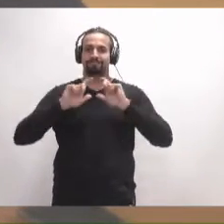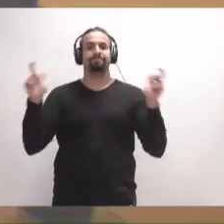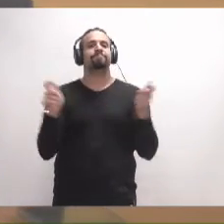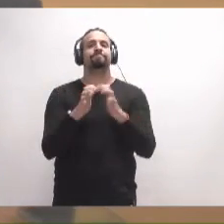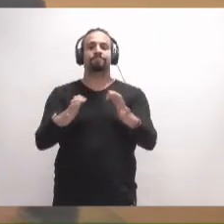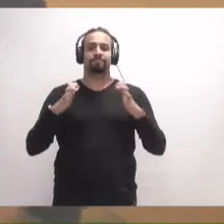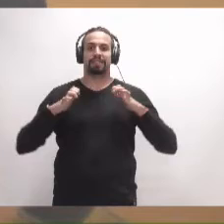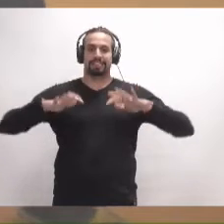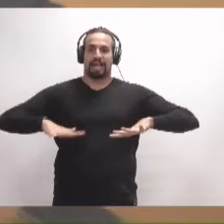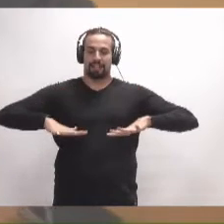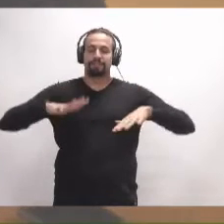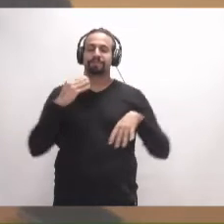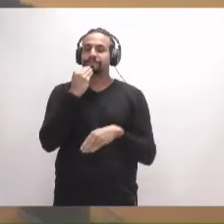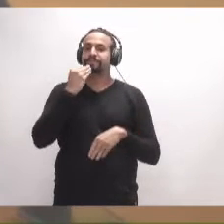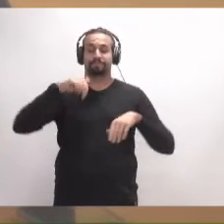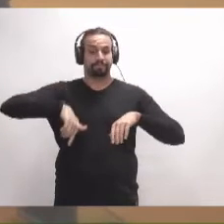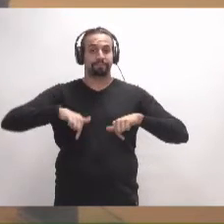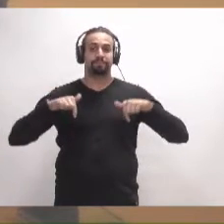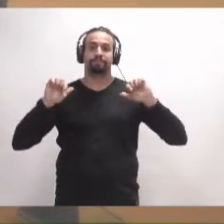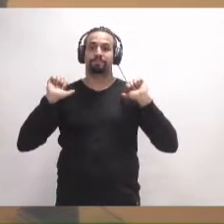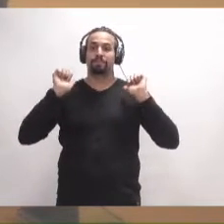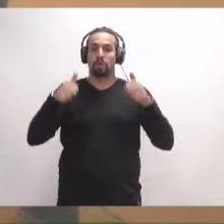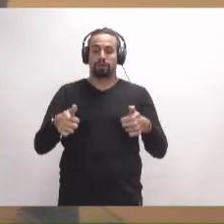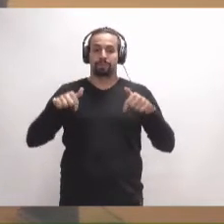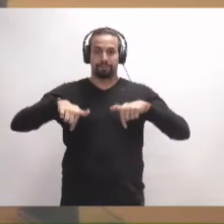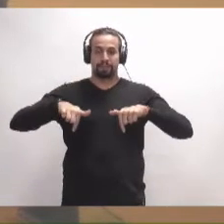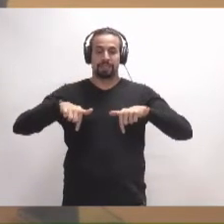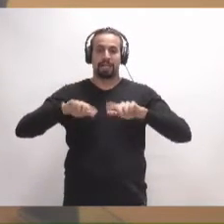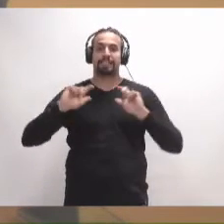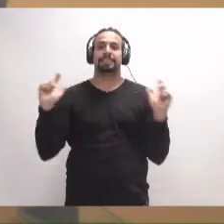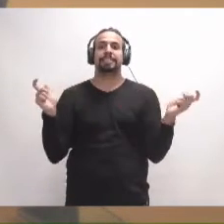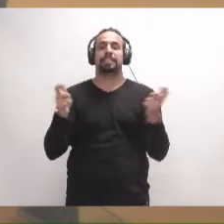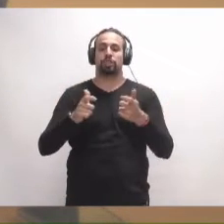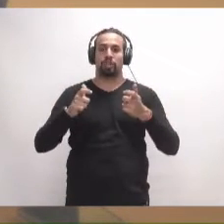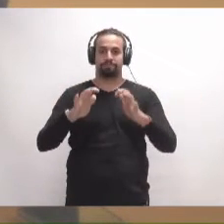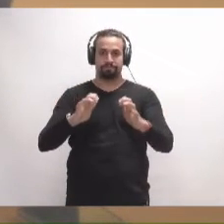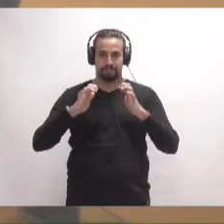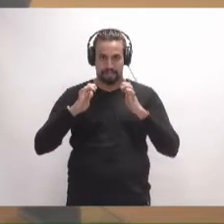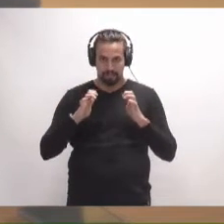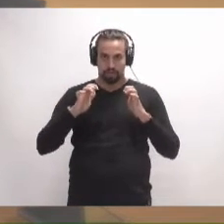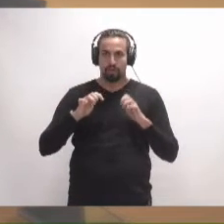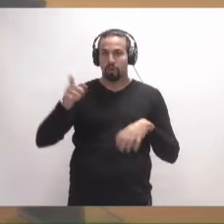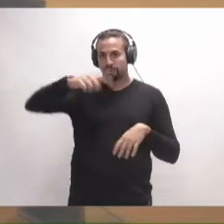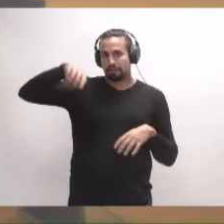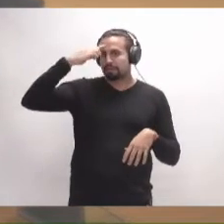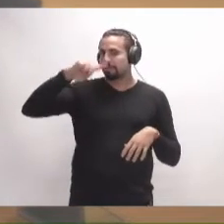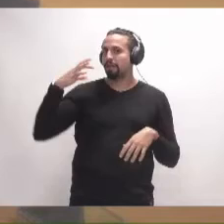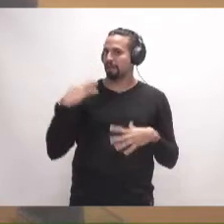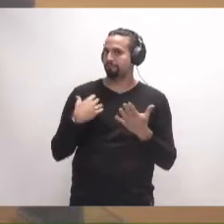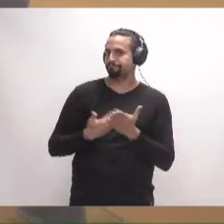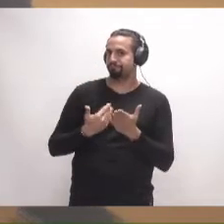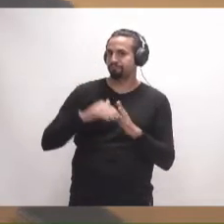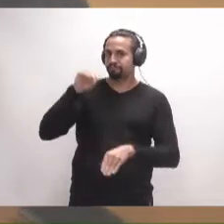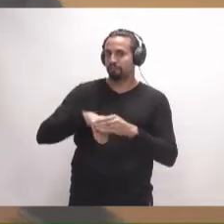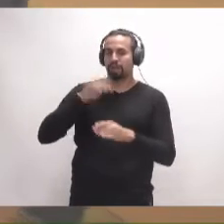Vamos a dar comienzo a esta sesión de plenaria. Como sabemos, de ratificar el